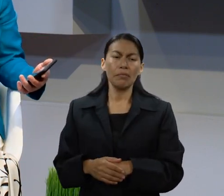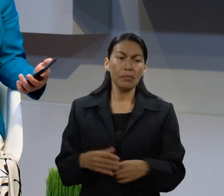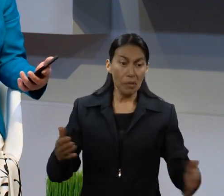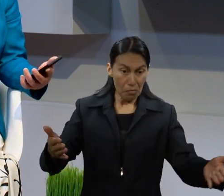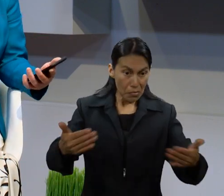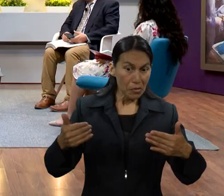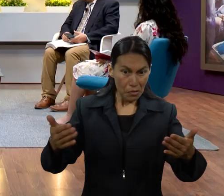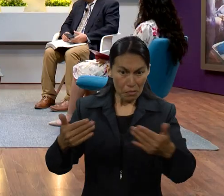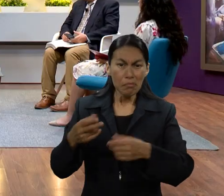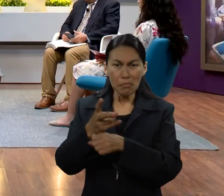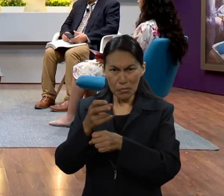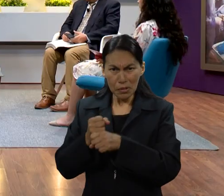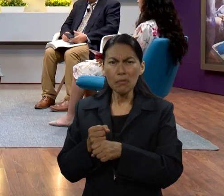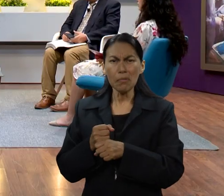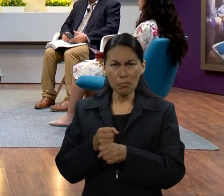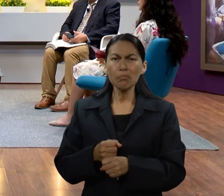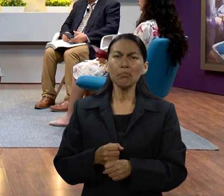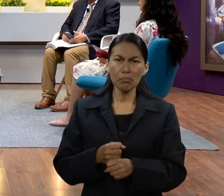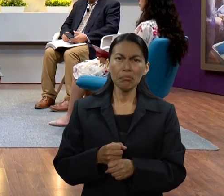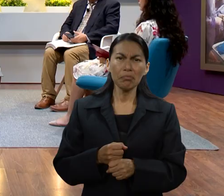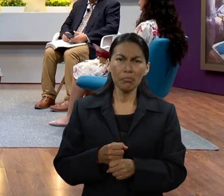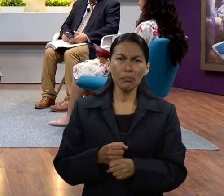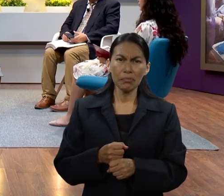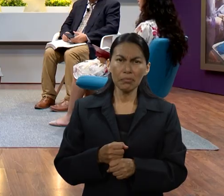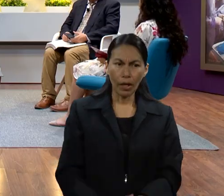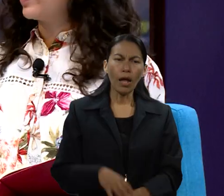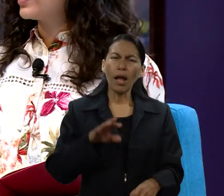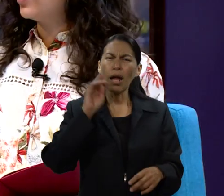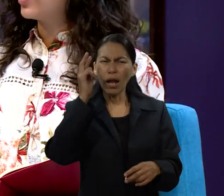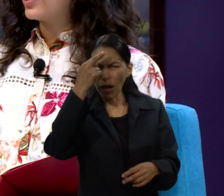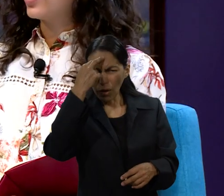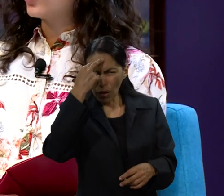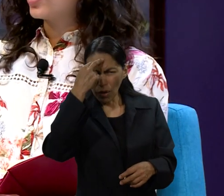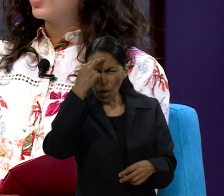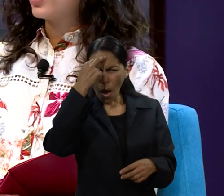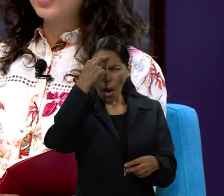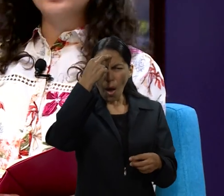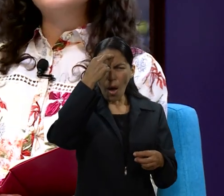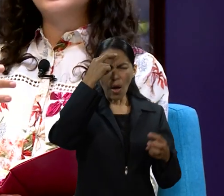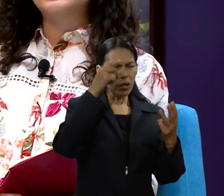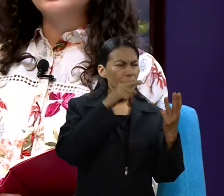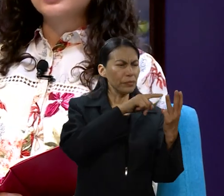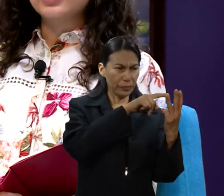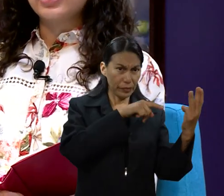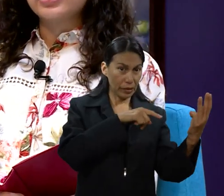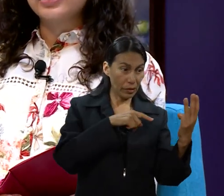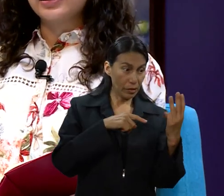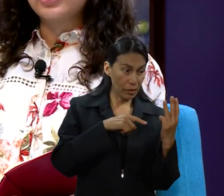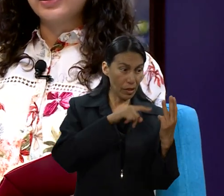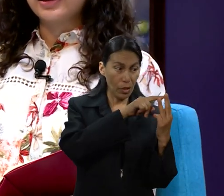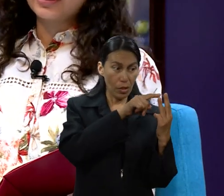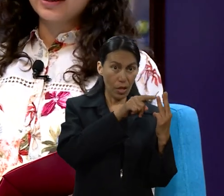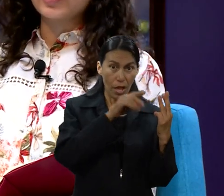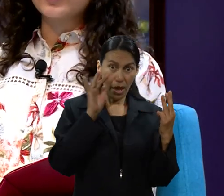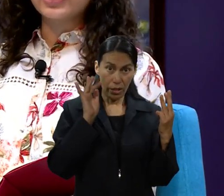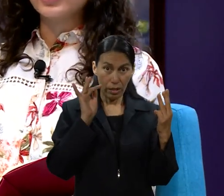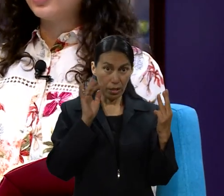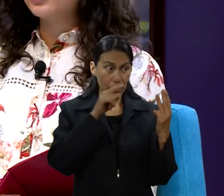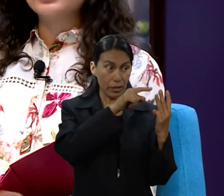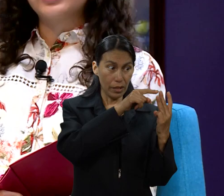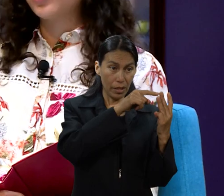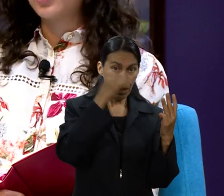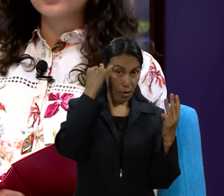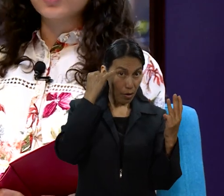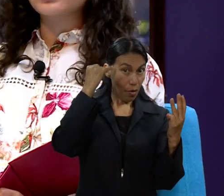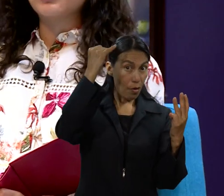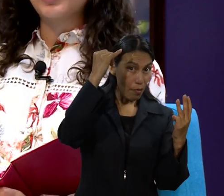Muy hospitalario. Muy hospitalario. Sí, también cuando pasa que llegan los tres, que eran los ángeles y el ángel de Jehová, que